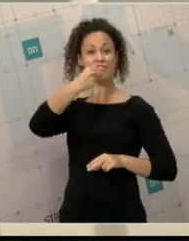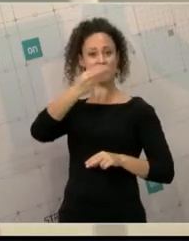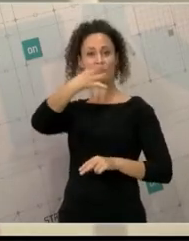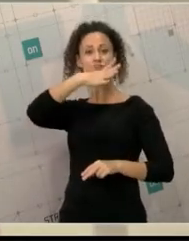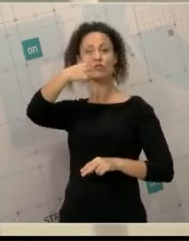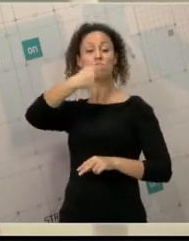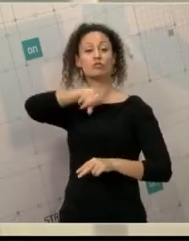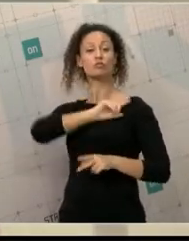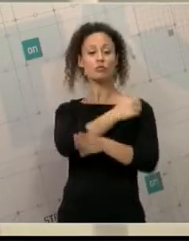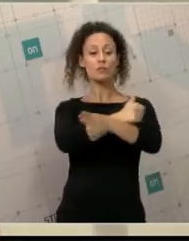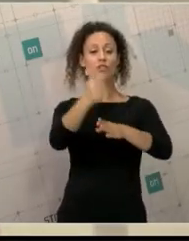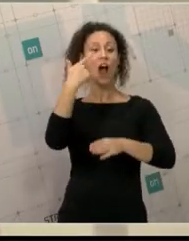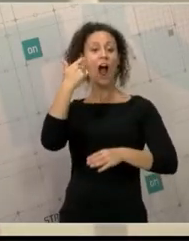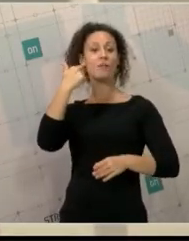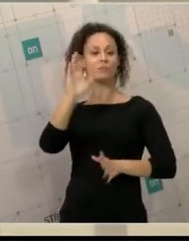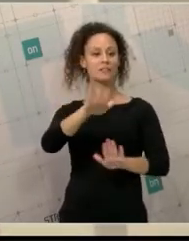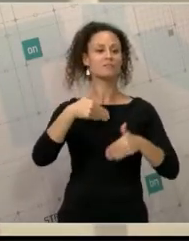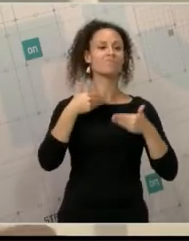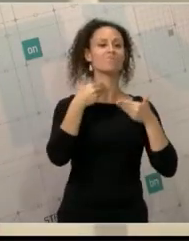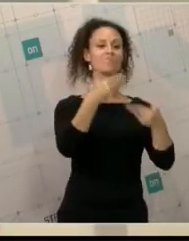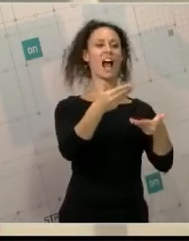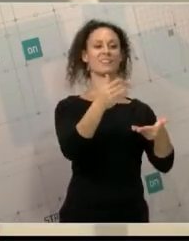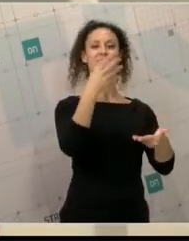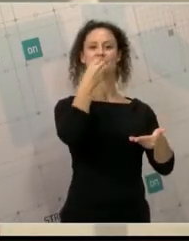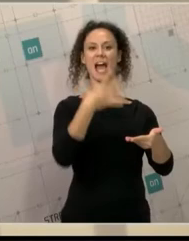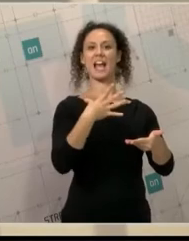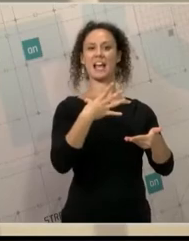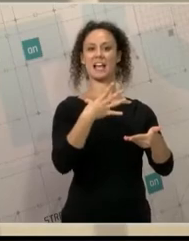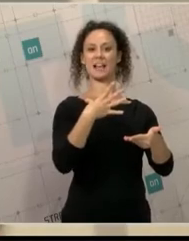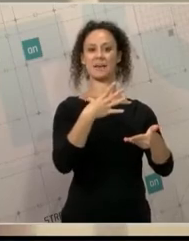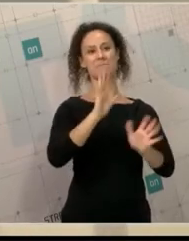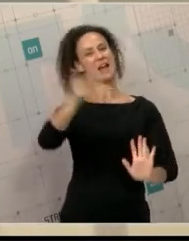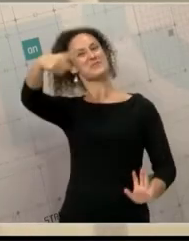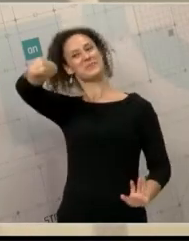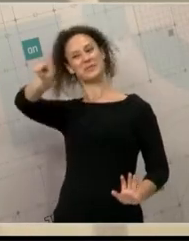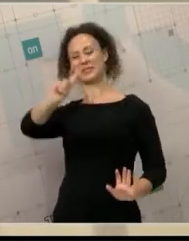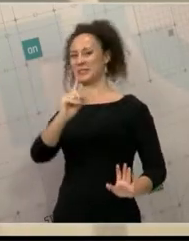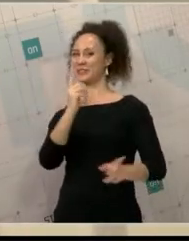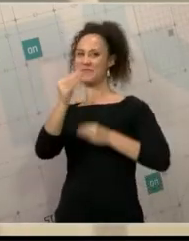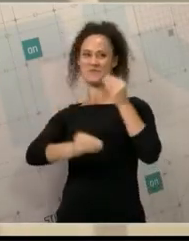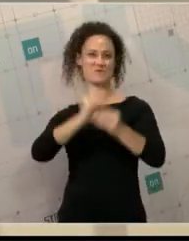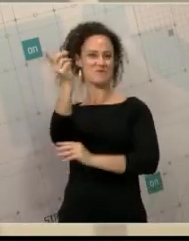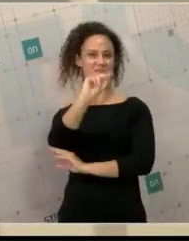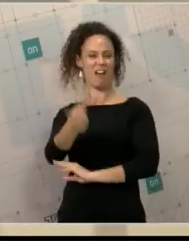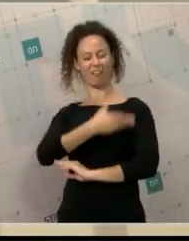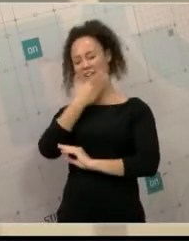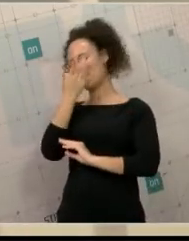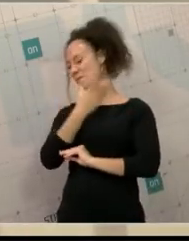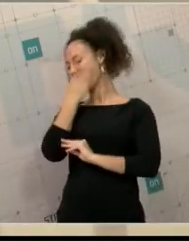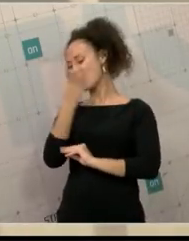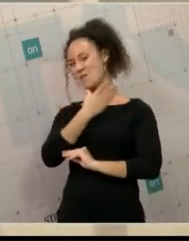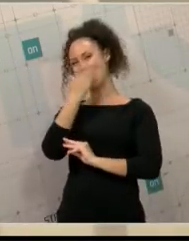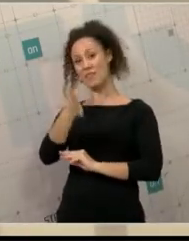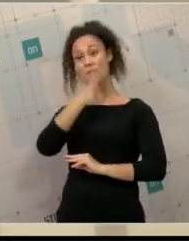almerienses. Pero ustedes se dedican a decir pulmonías. ¡Qué vergüenza, señores! Porque un político, por favor, no debe de mentir. Y,